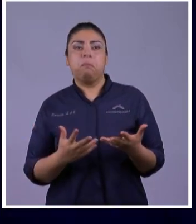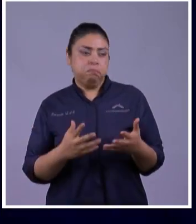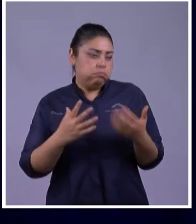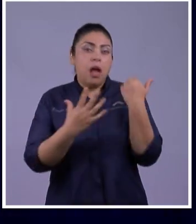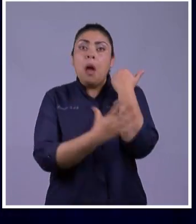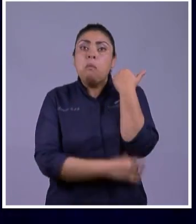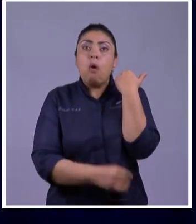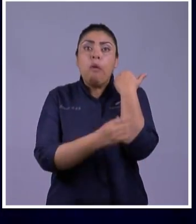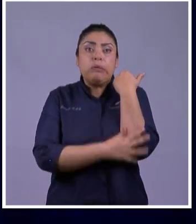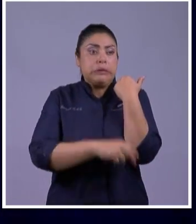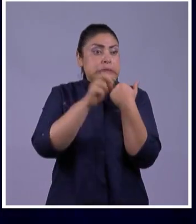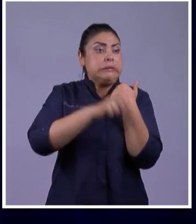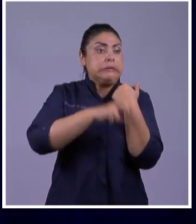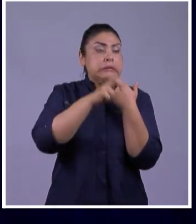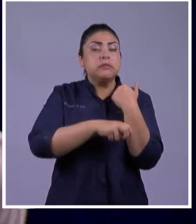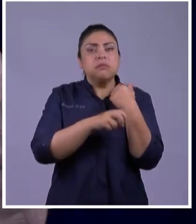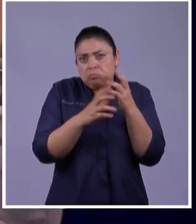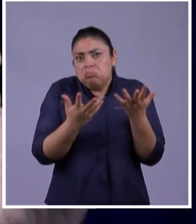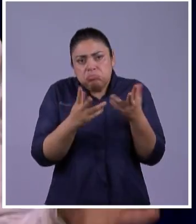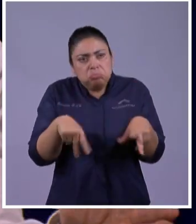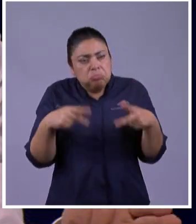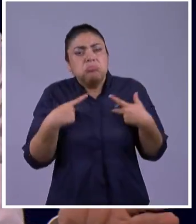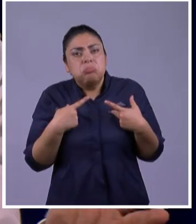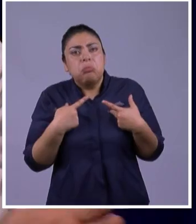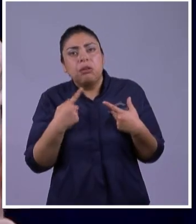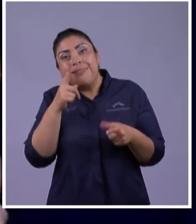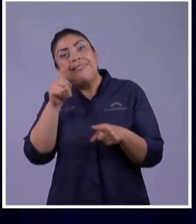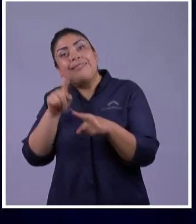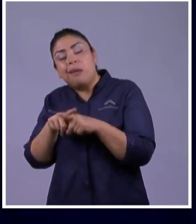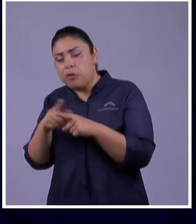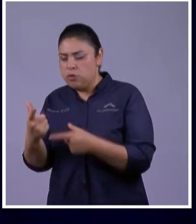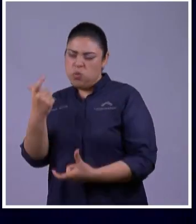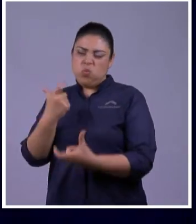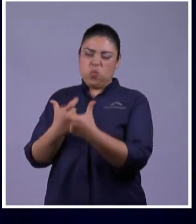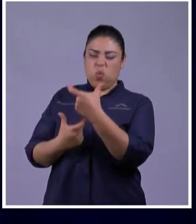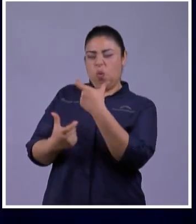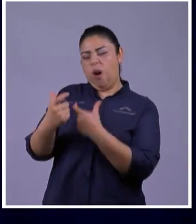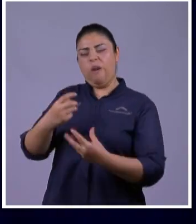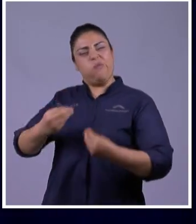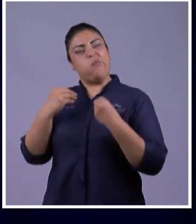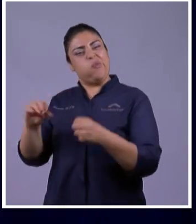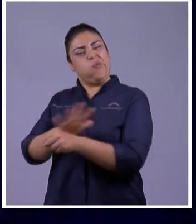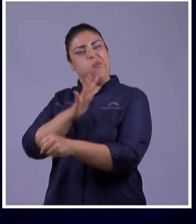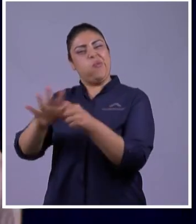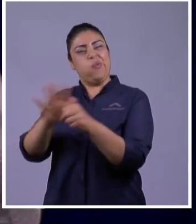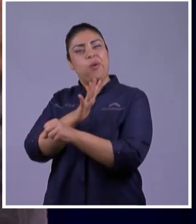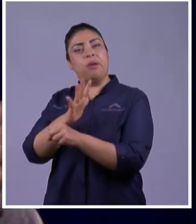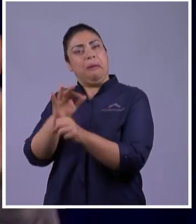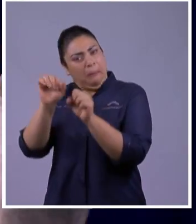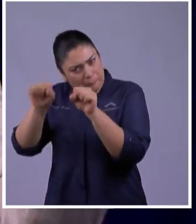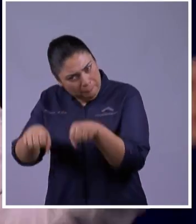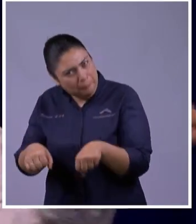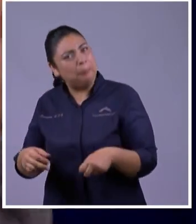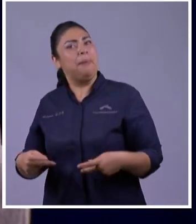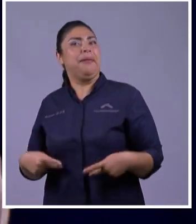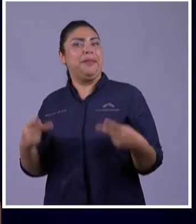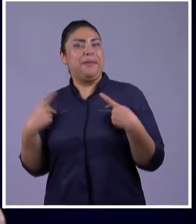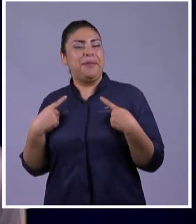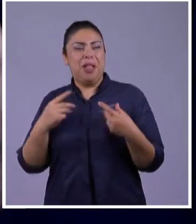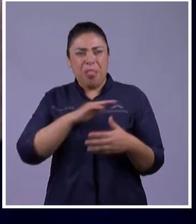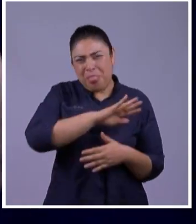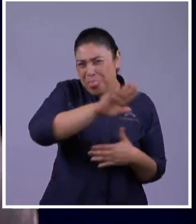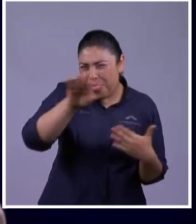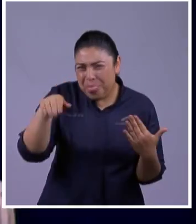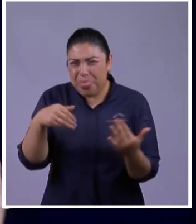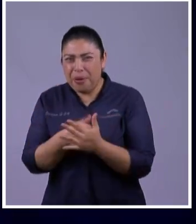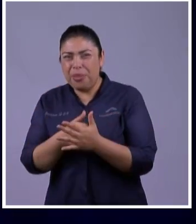vivir en la abundancia puedo estar saciado así como padecer hambre yo todo lo puedo en cristo que me da